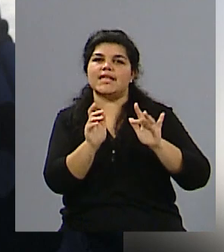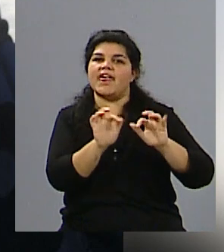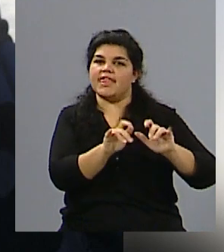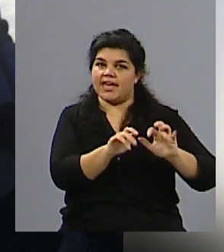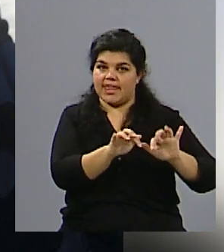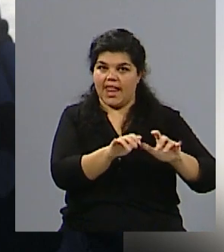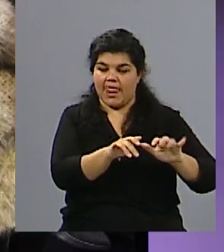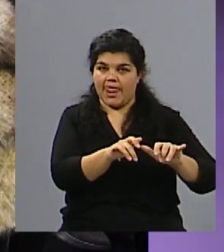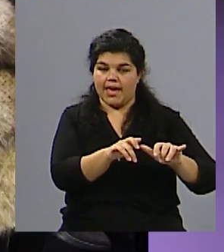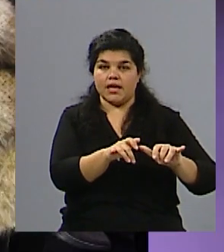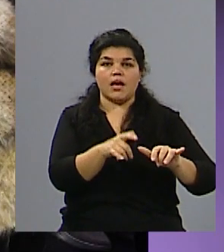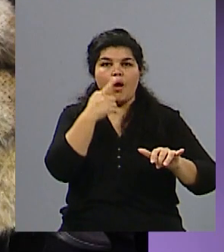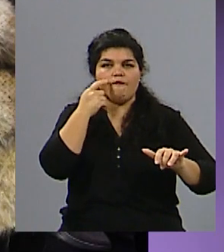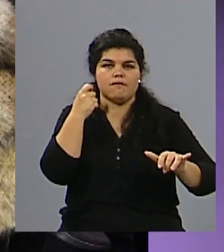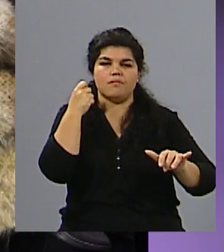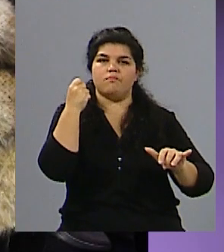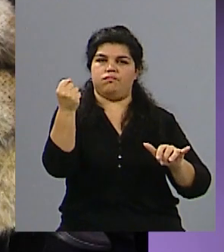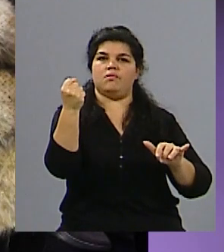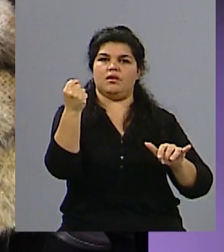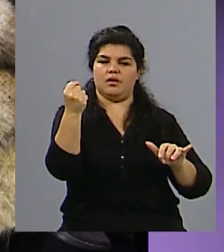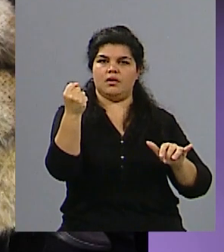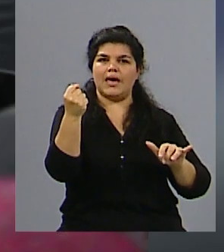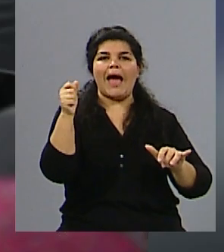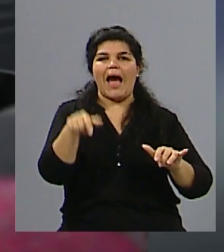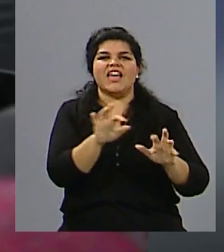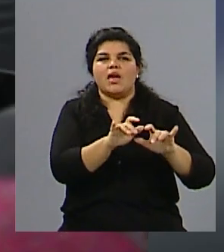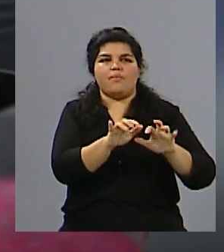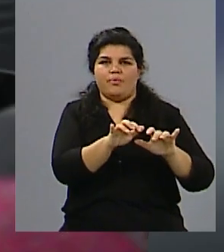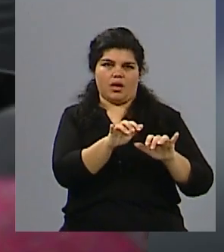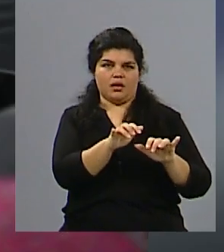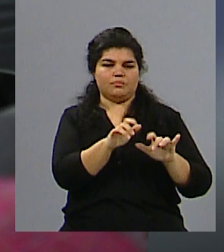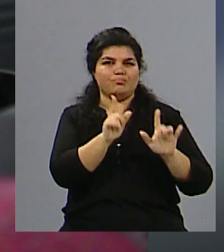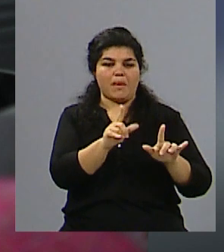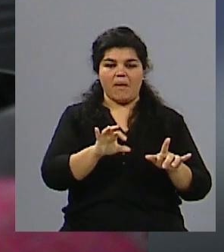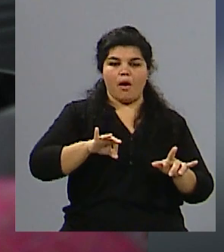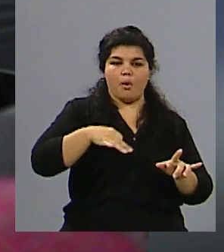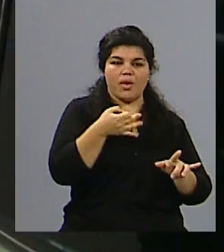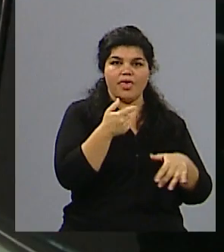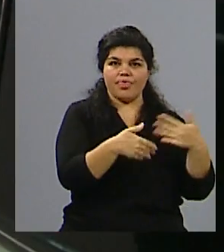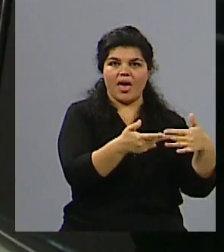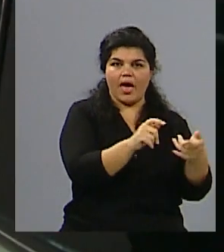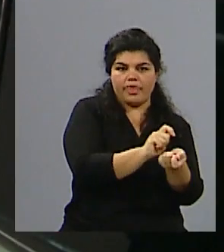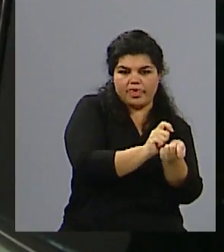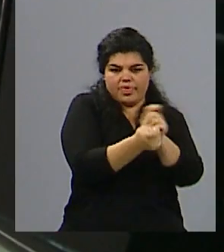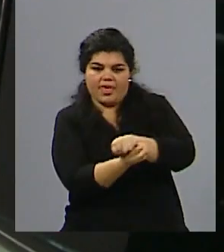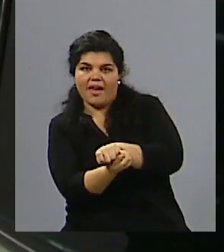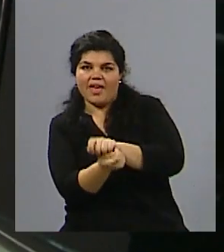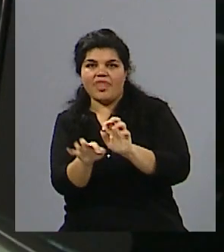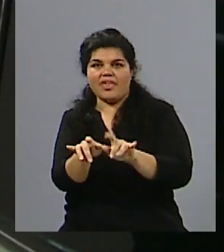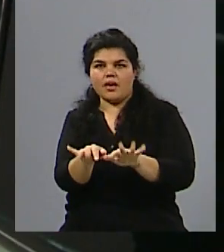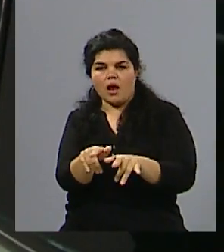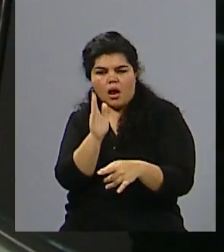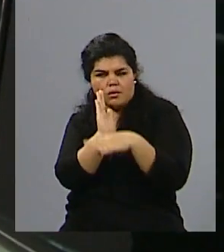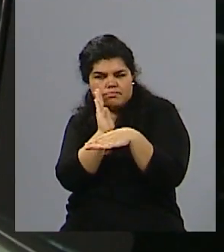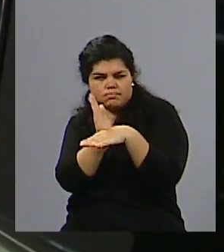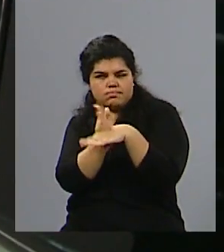machista iniciada en el plano analógico de la vida cotidiana que se traslada a los medios digitales, el hostigamiento, el